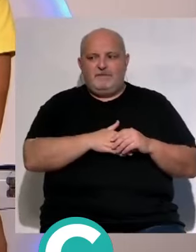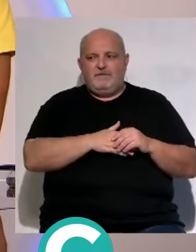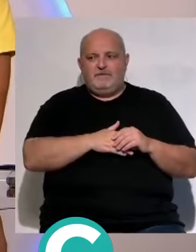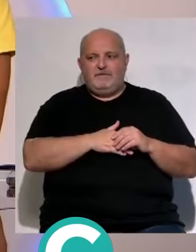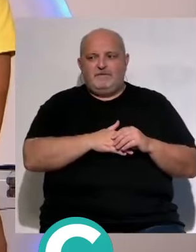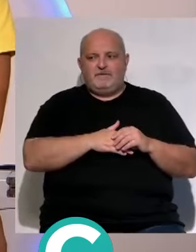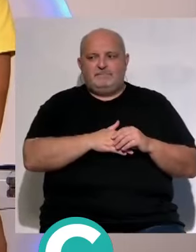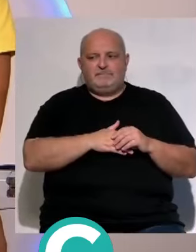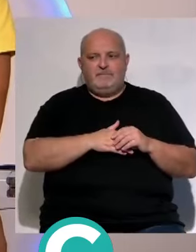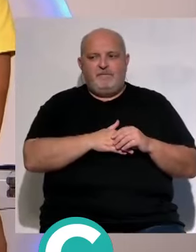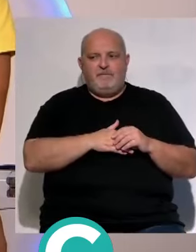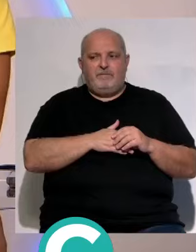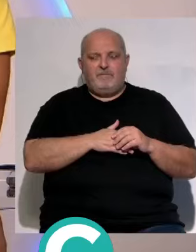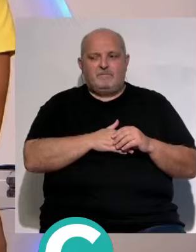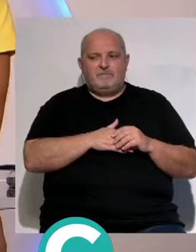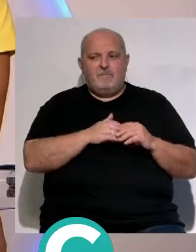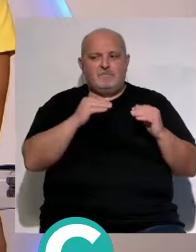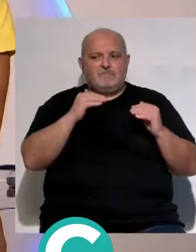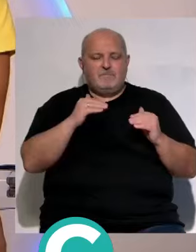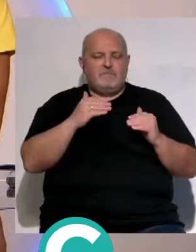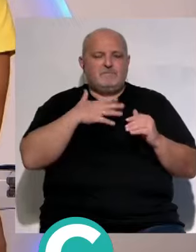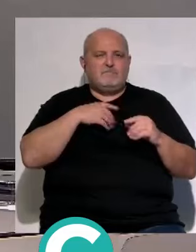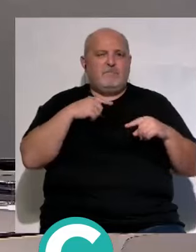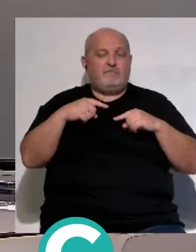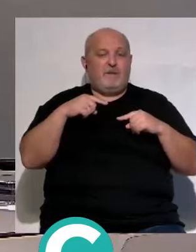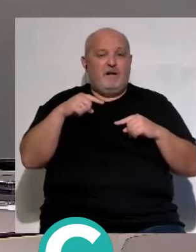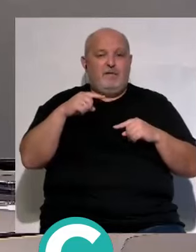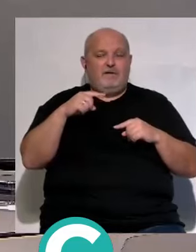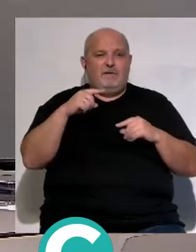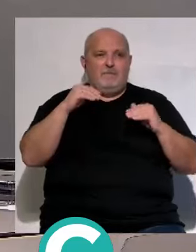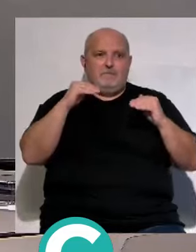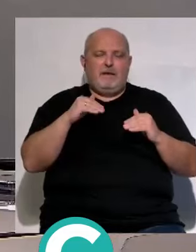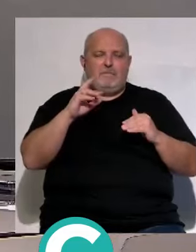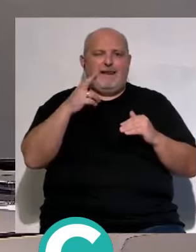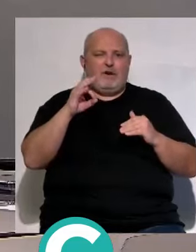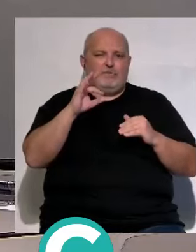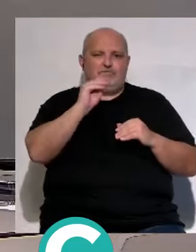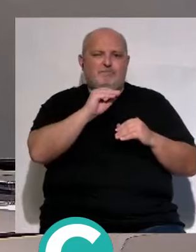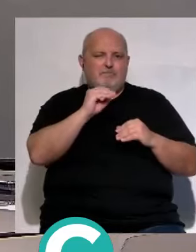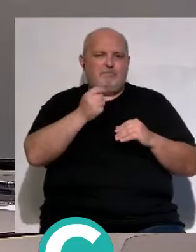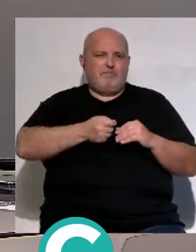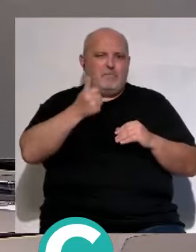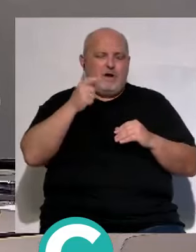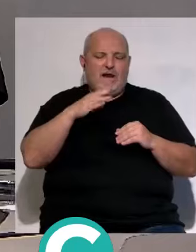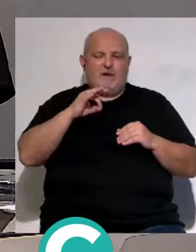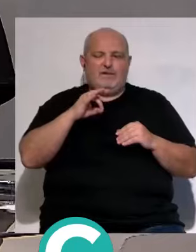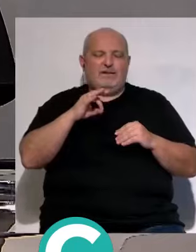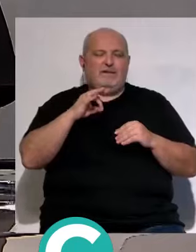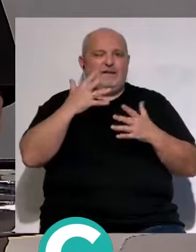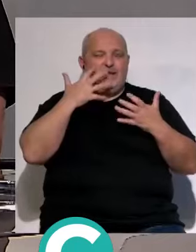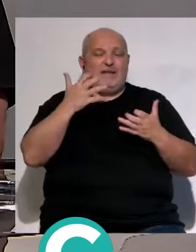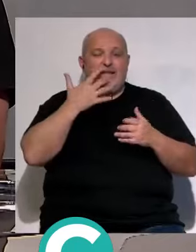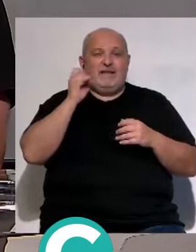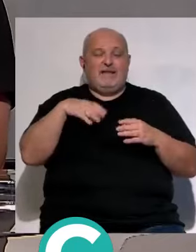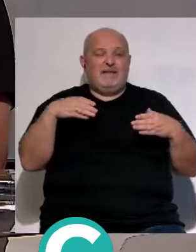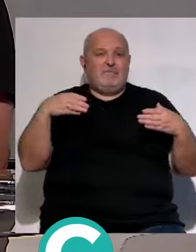no con Pelegrino ya abajo Pelegrino ya no contó con Pelegrino ya se enfocó más que abajo si es que destaca a alguien